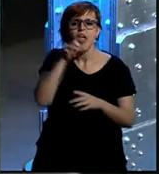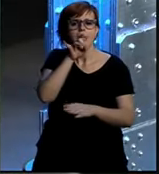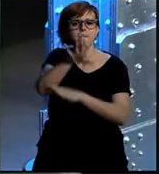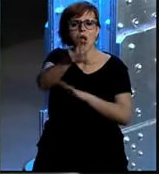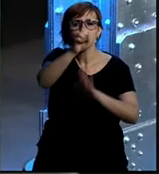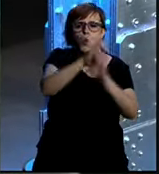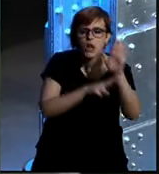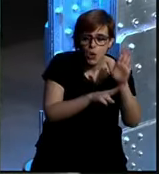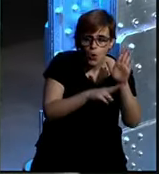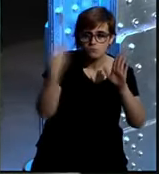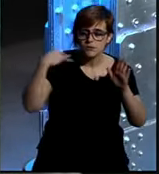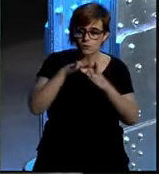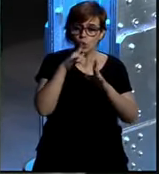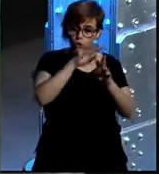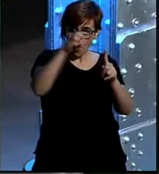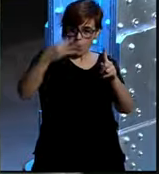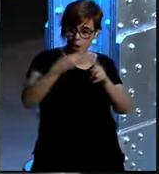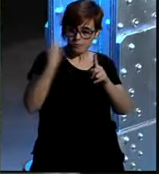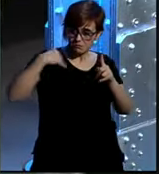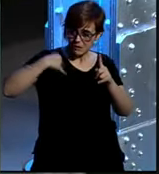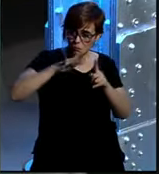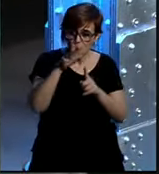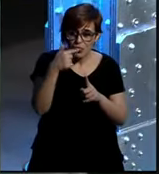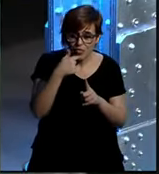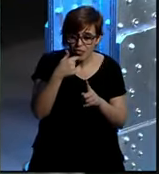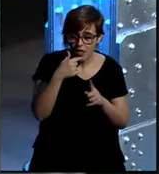y en los organismos de la UE que también piden